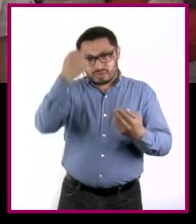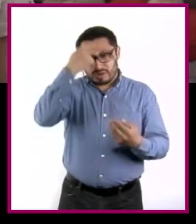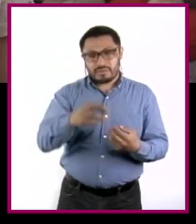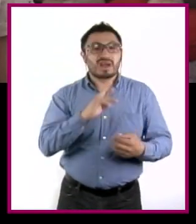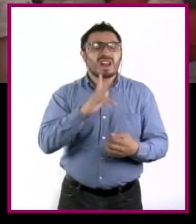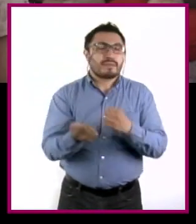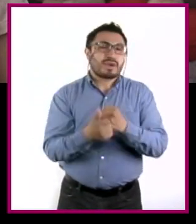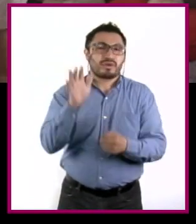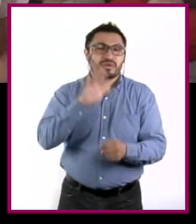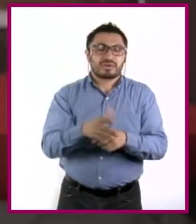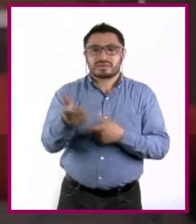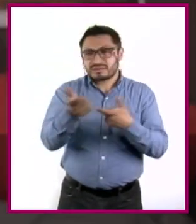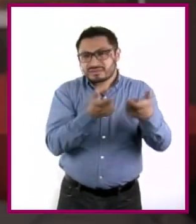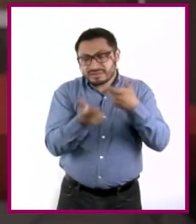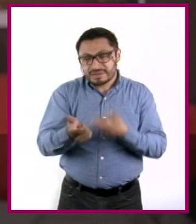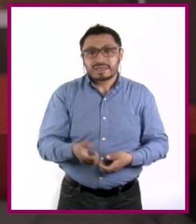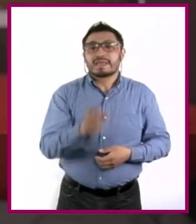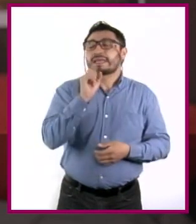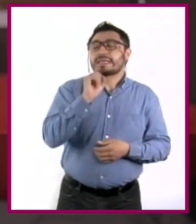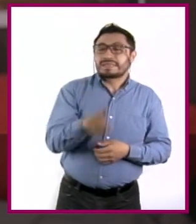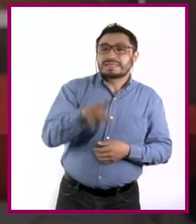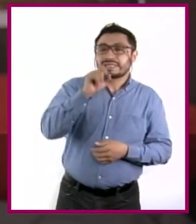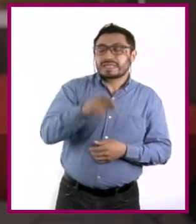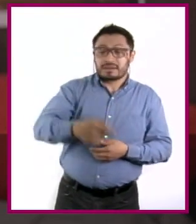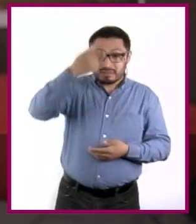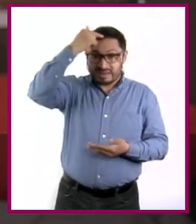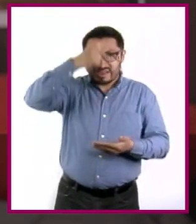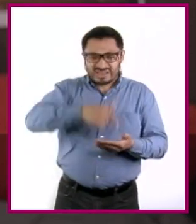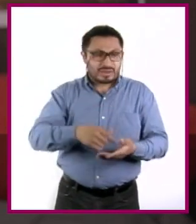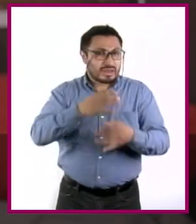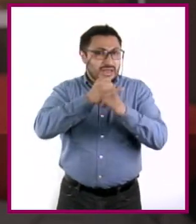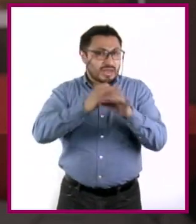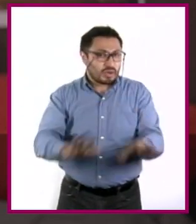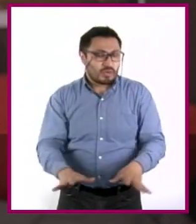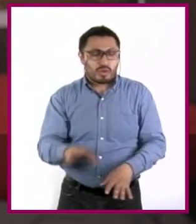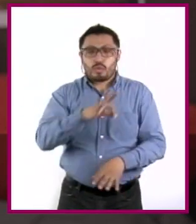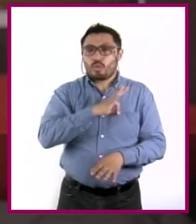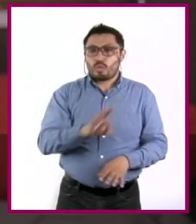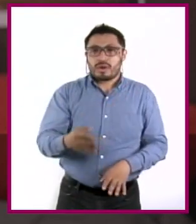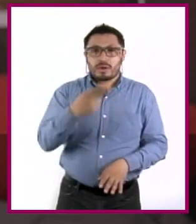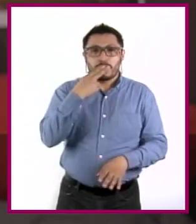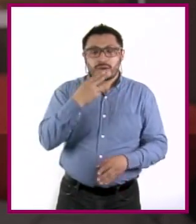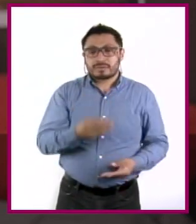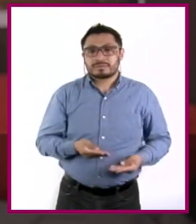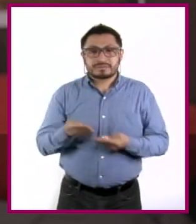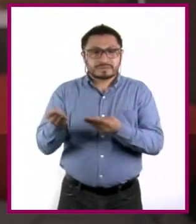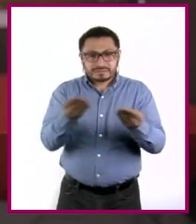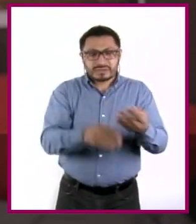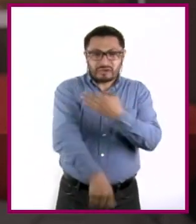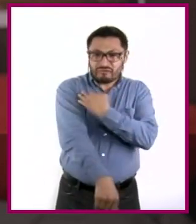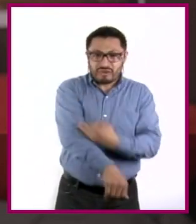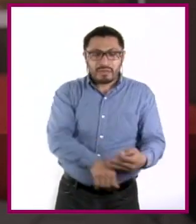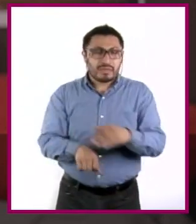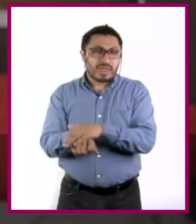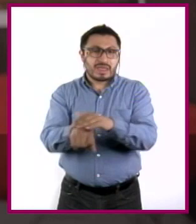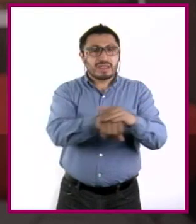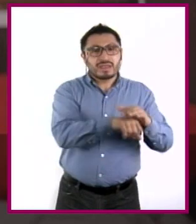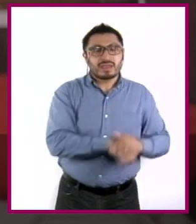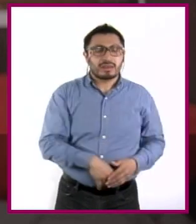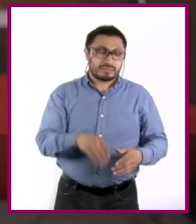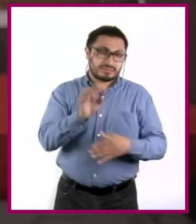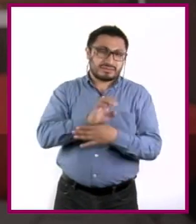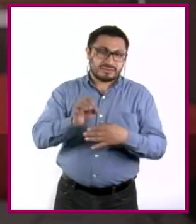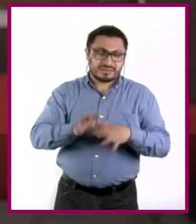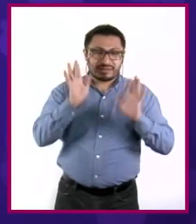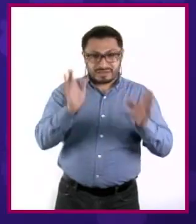administración financiera. Incluso creo que esta información puede servirle a mi familia y amigos, así que ya